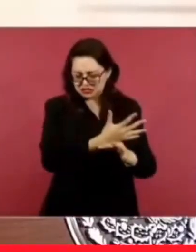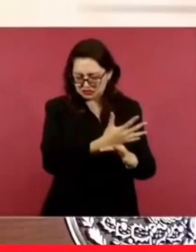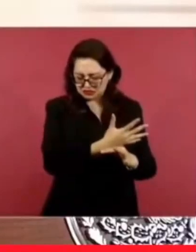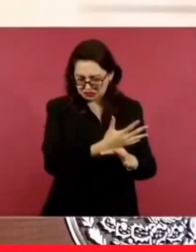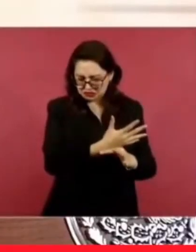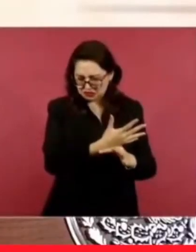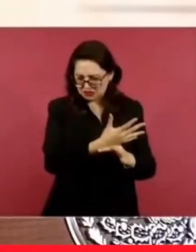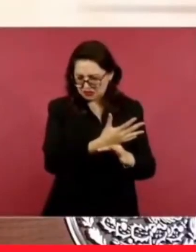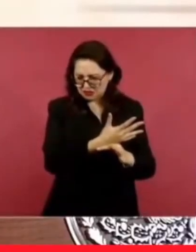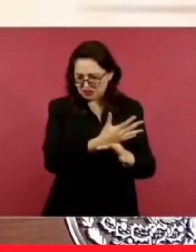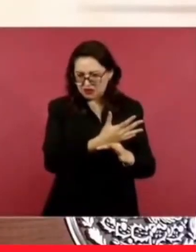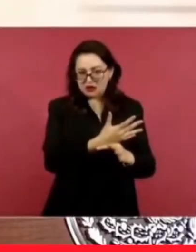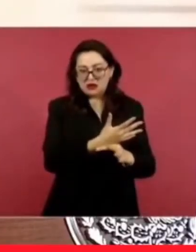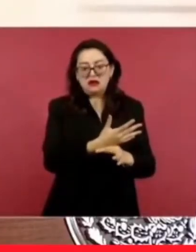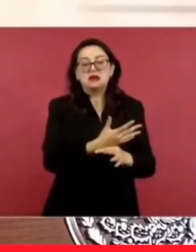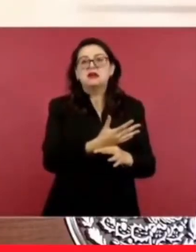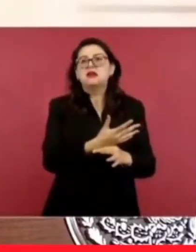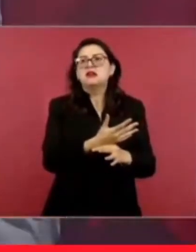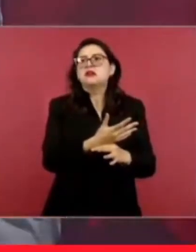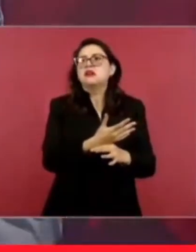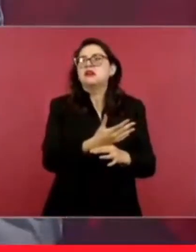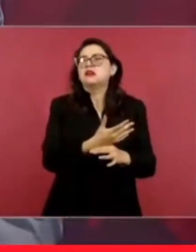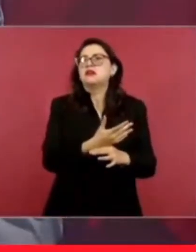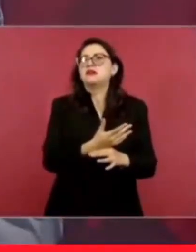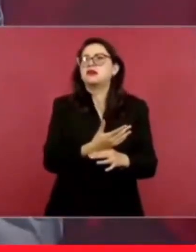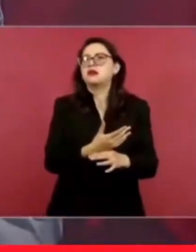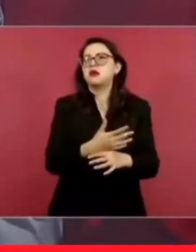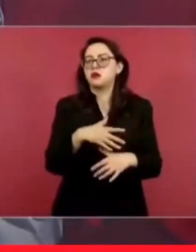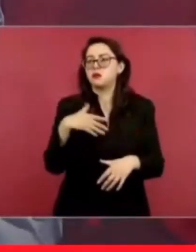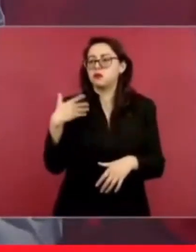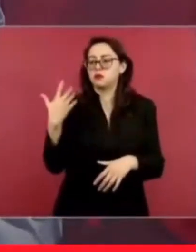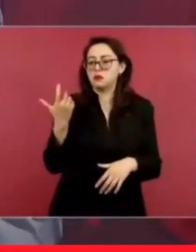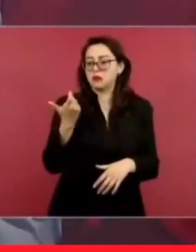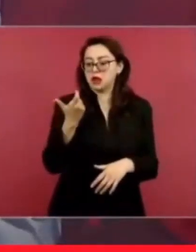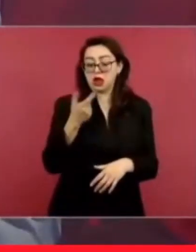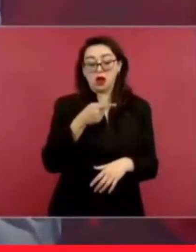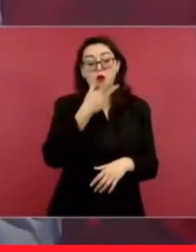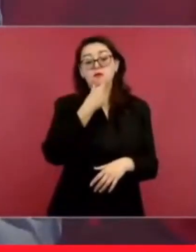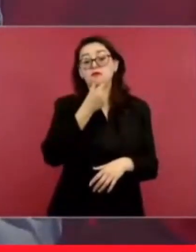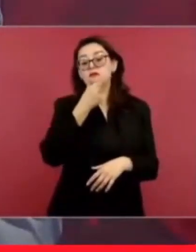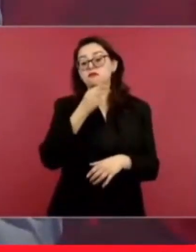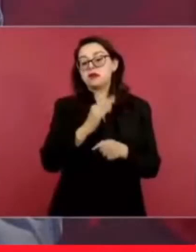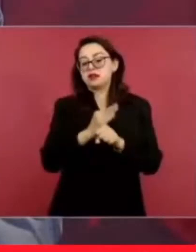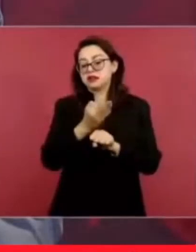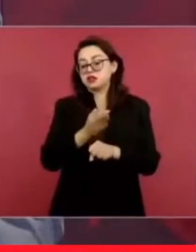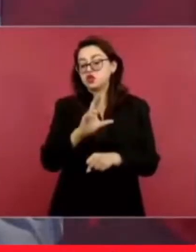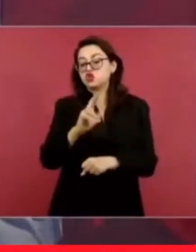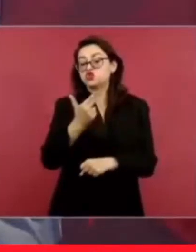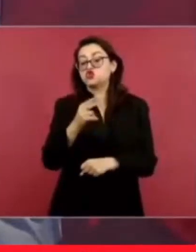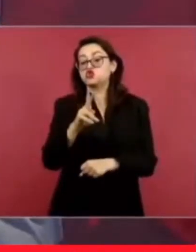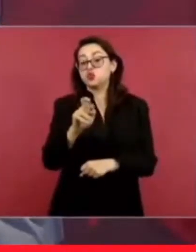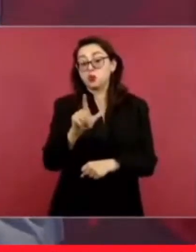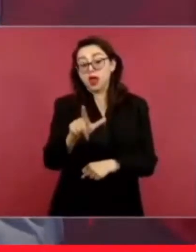peso a 25, Chumel Torres, el experto, este.